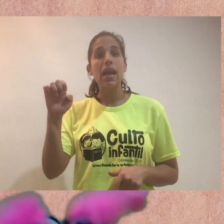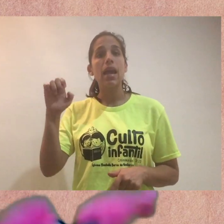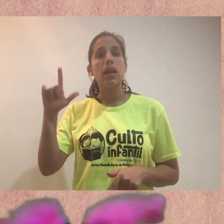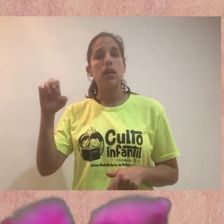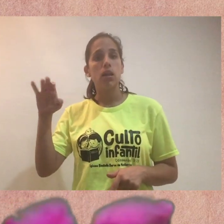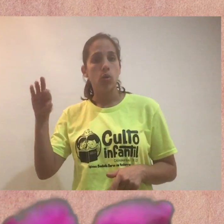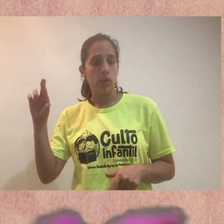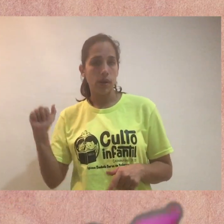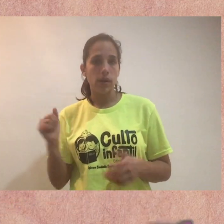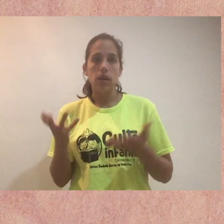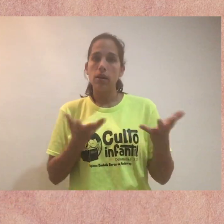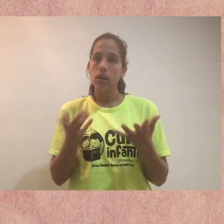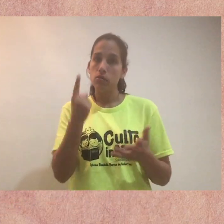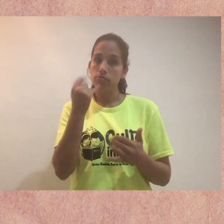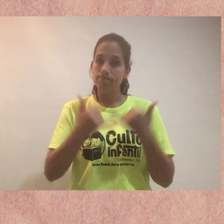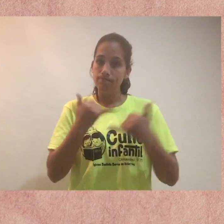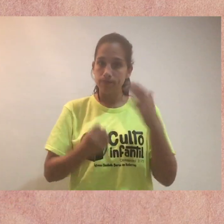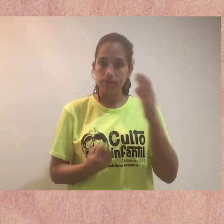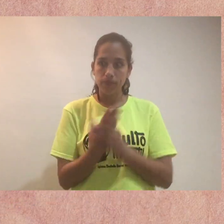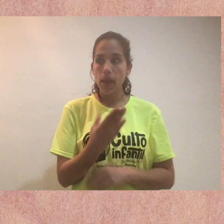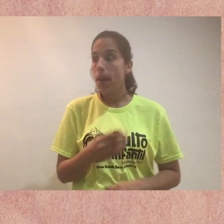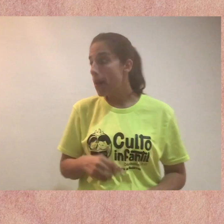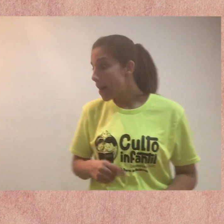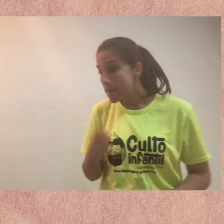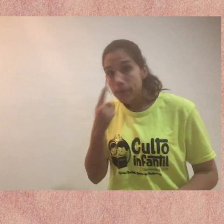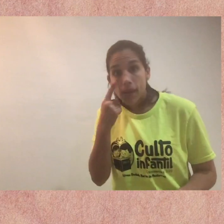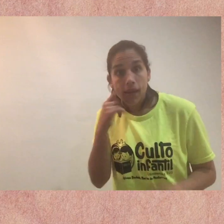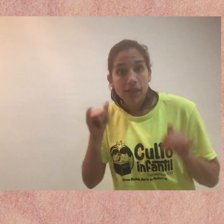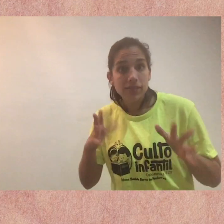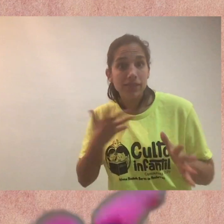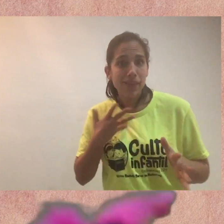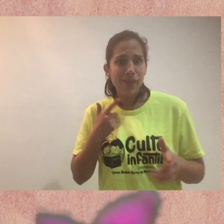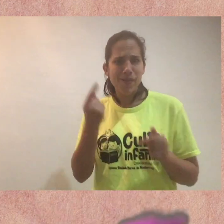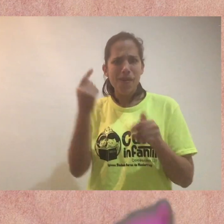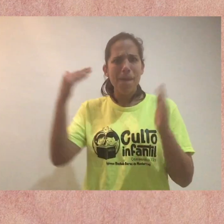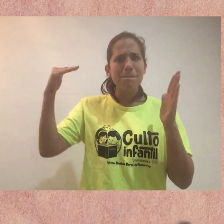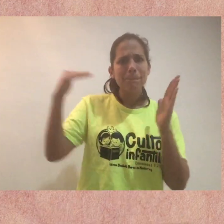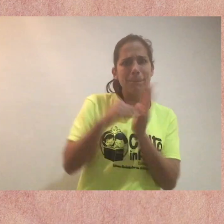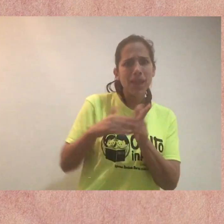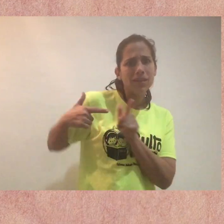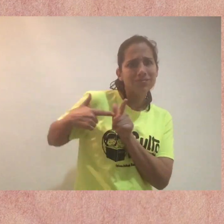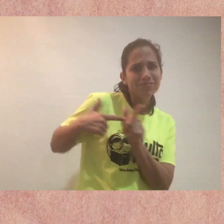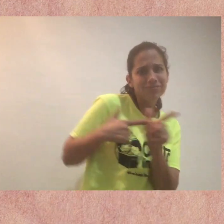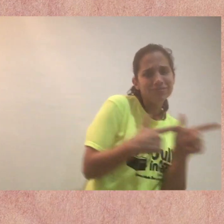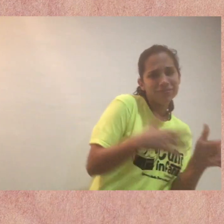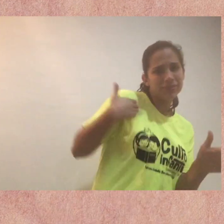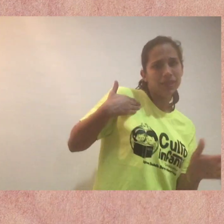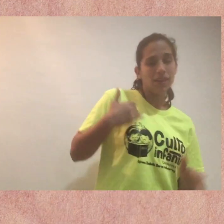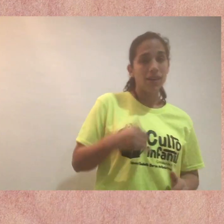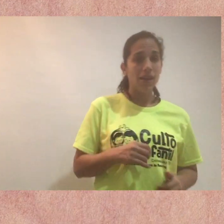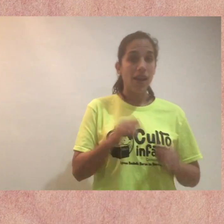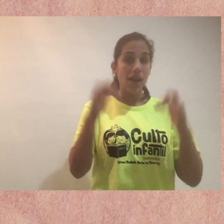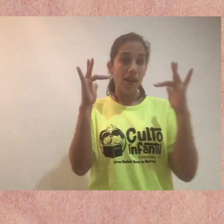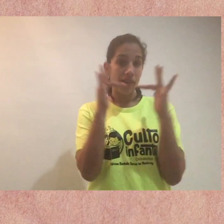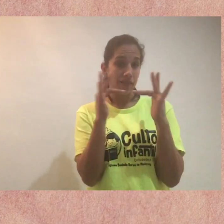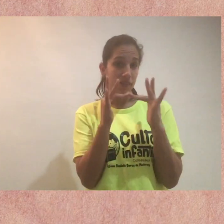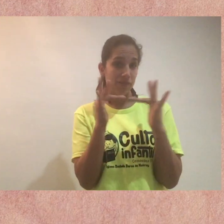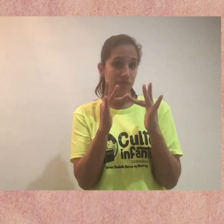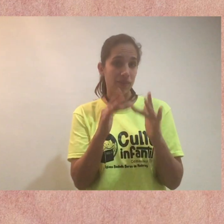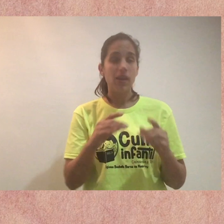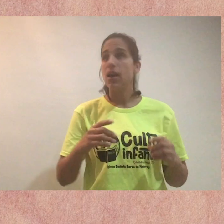Eliora nos va a enseñar a hacer un juguete nuevo. Mira, ya tengo mil seguidores en Instagram.